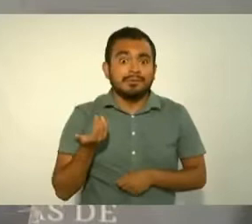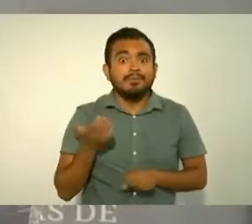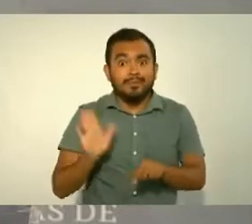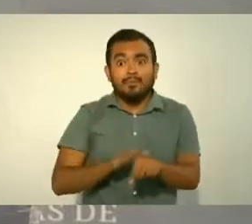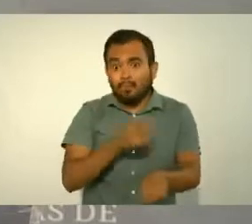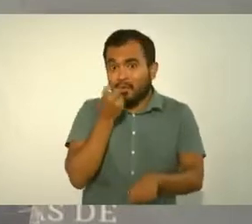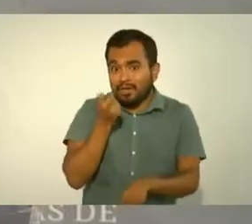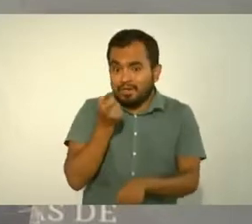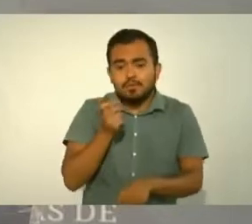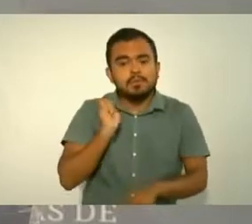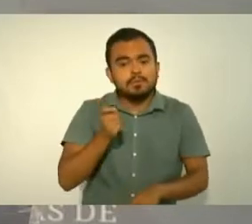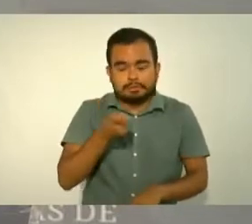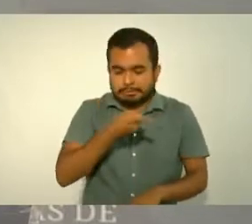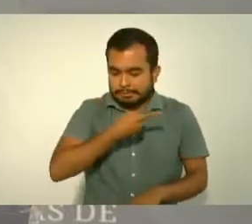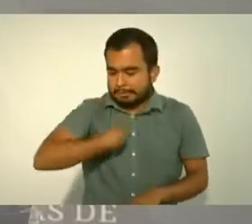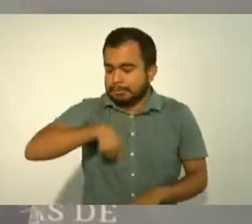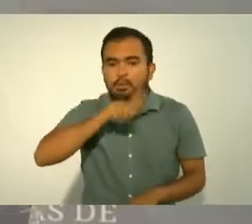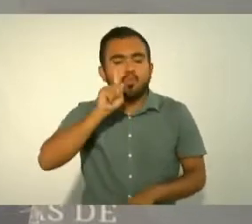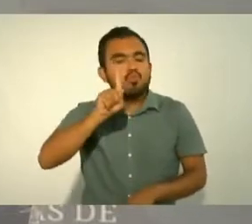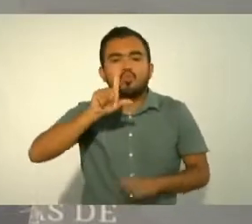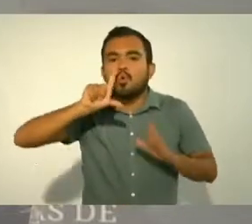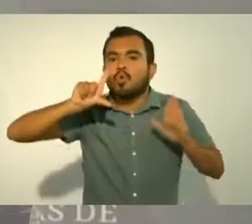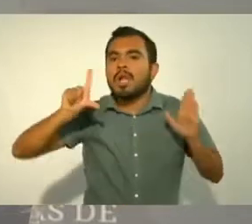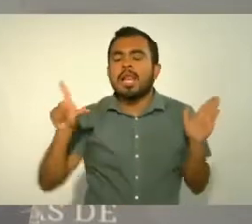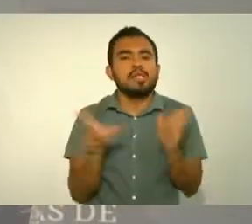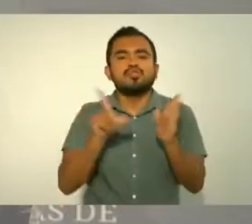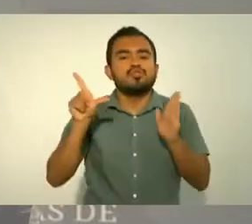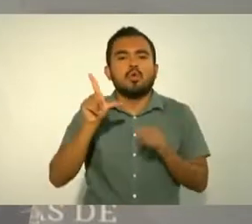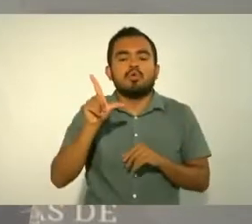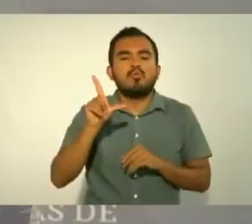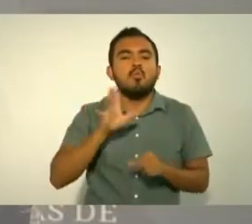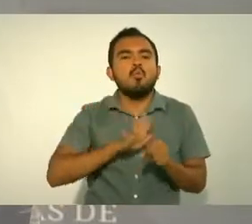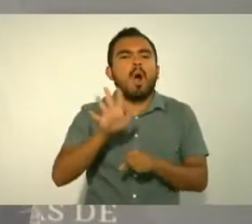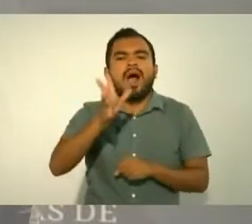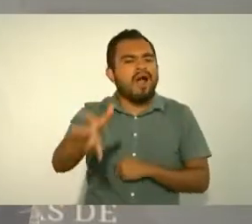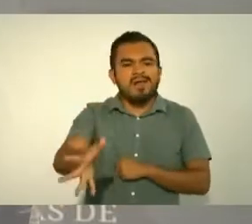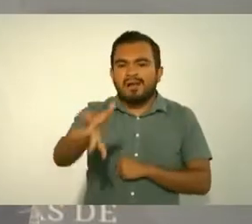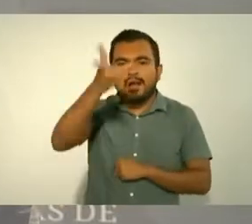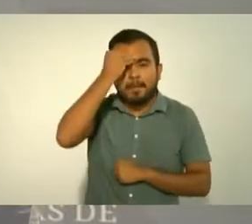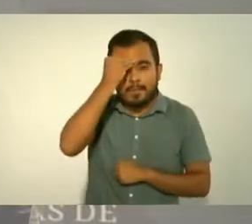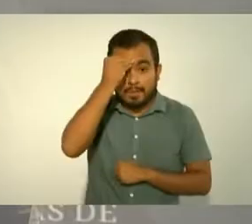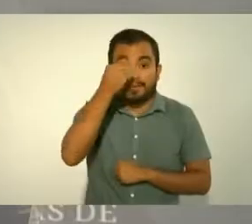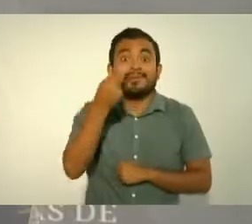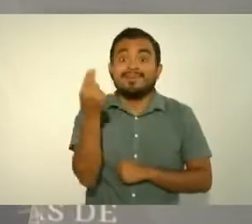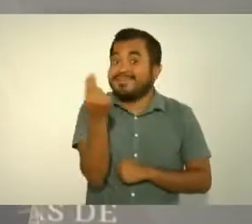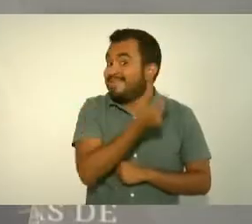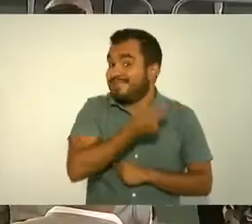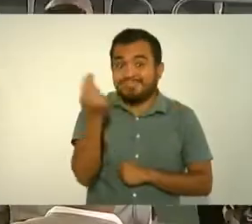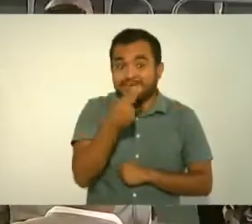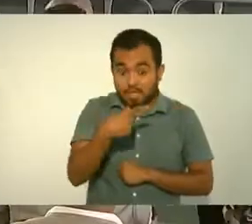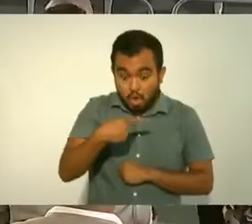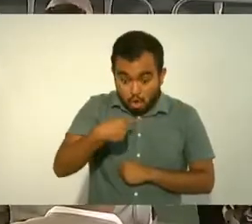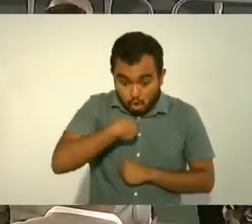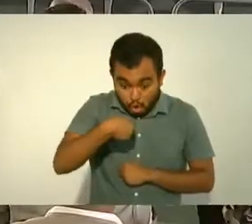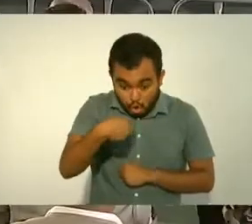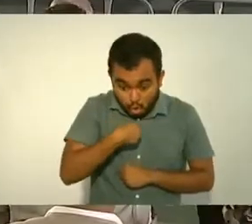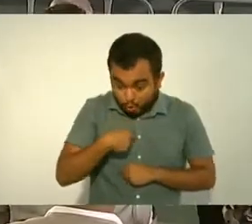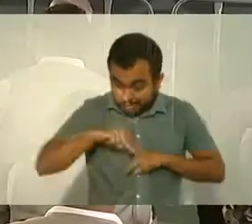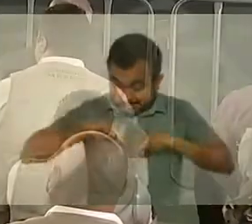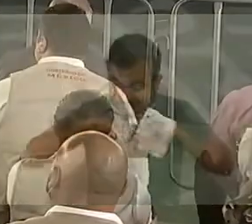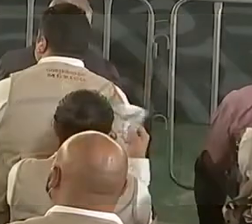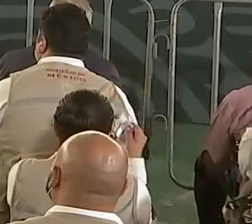debemos de aprender muy bien es que necesitamos producir lo que